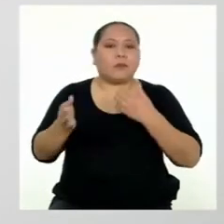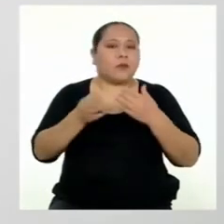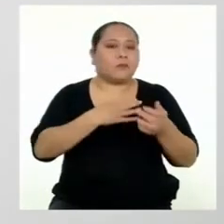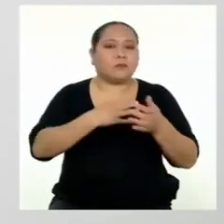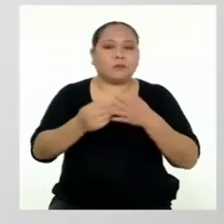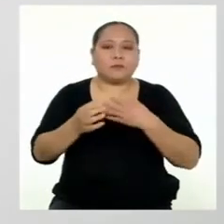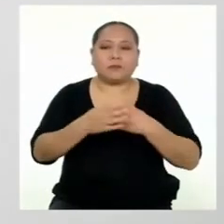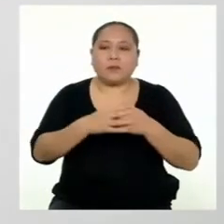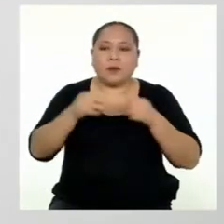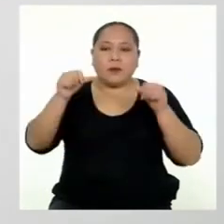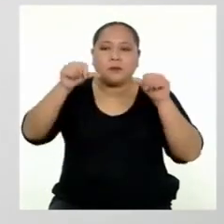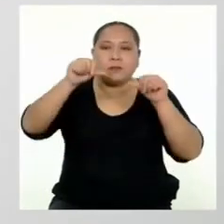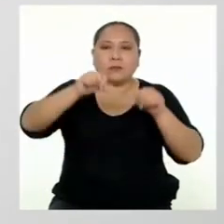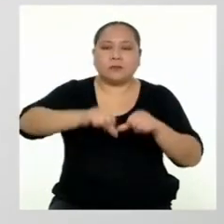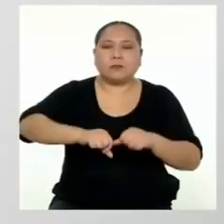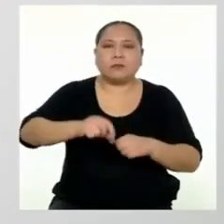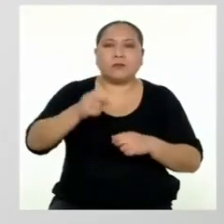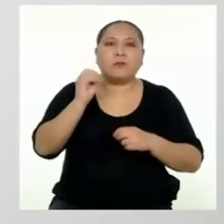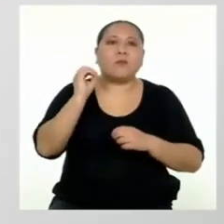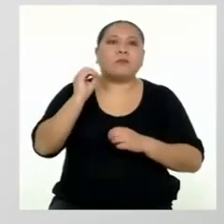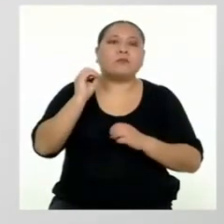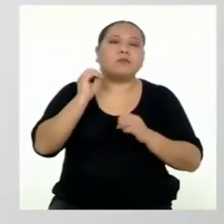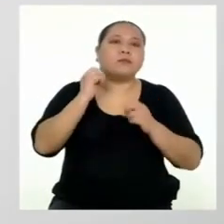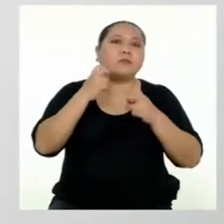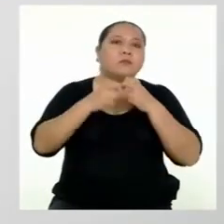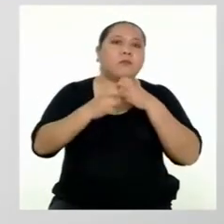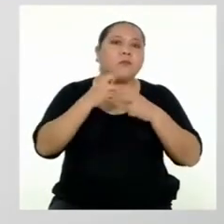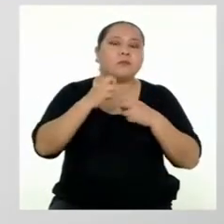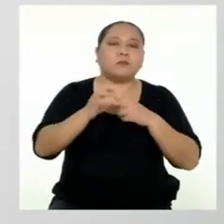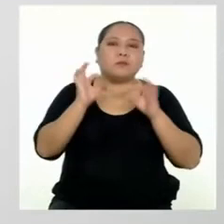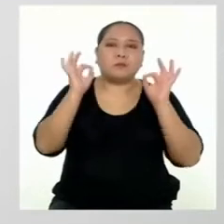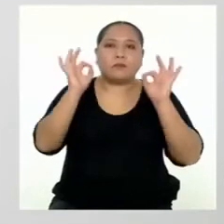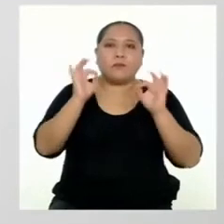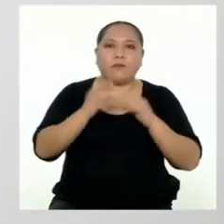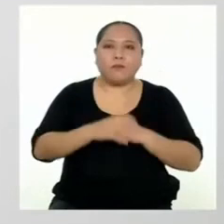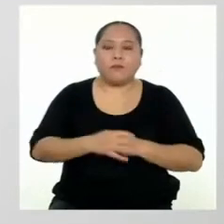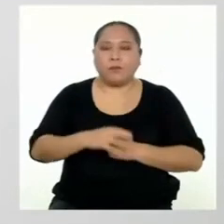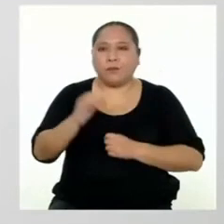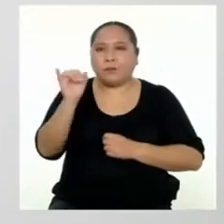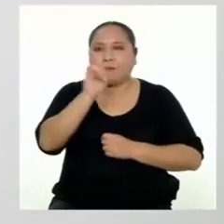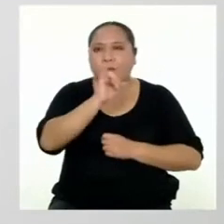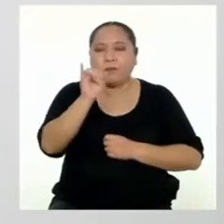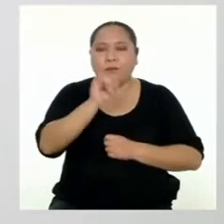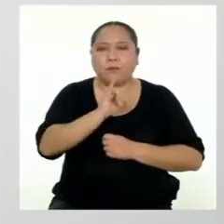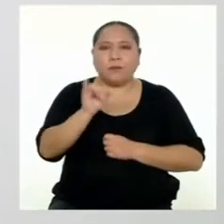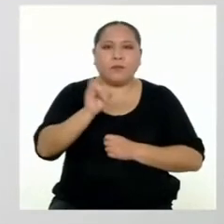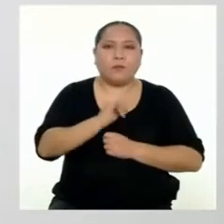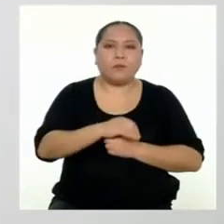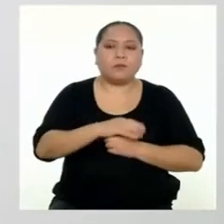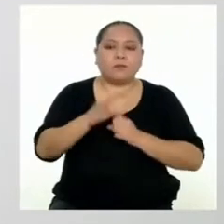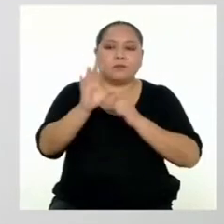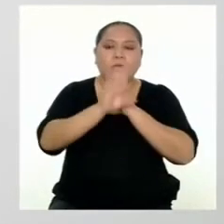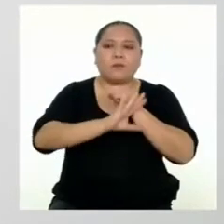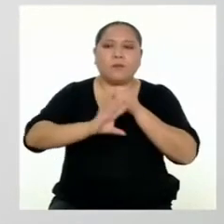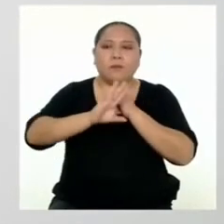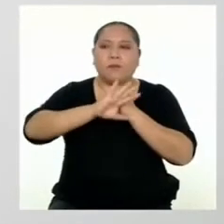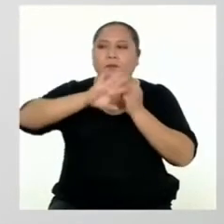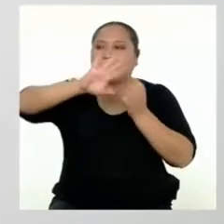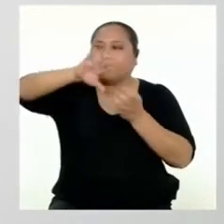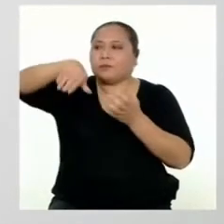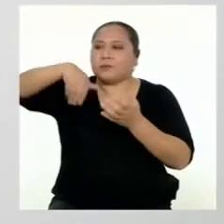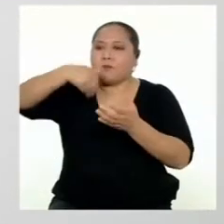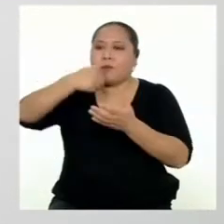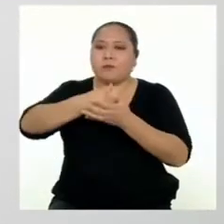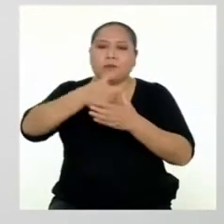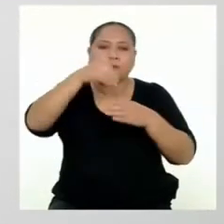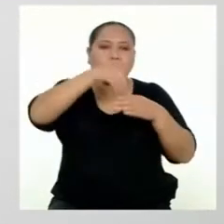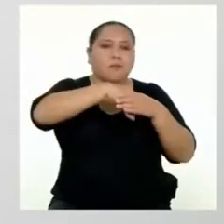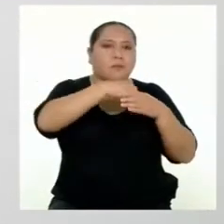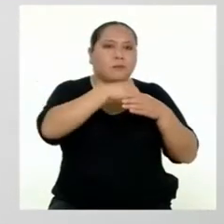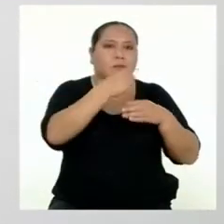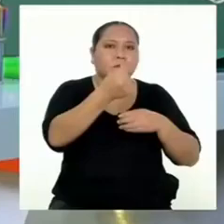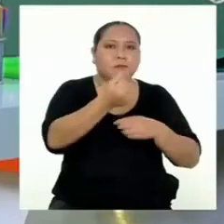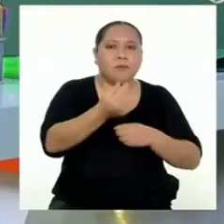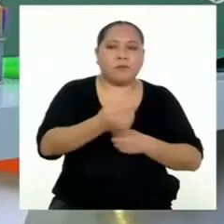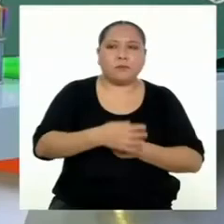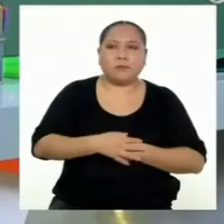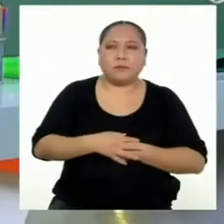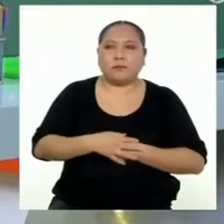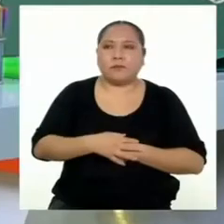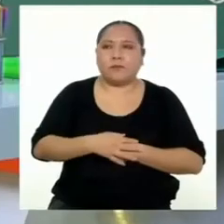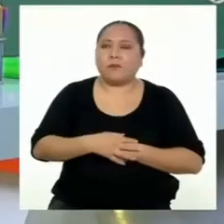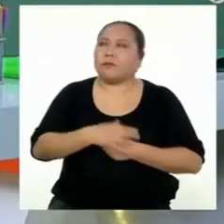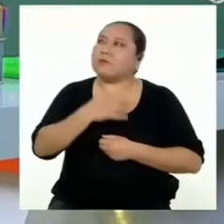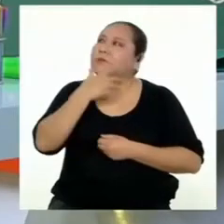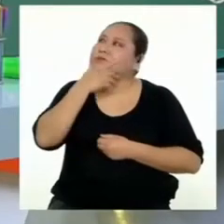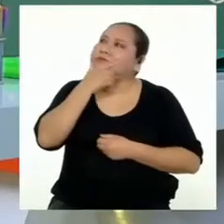cualquier quiebre o situación de riesgo. Así como están respaldadas todas las entidades financieras.